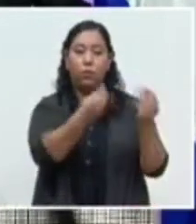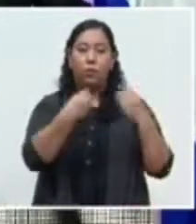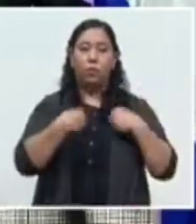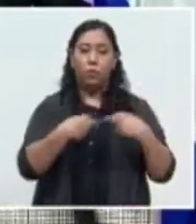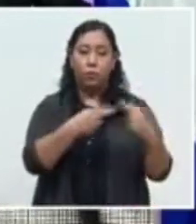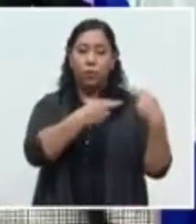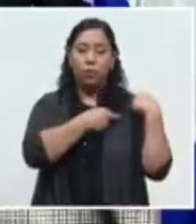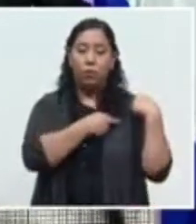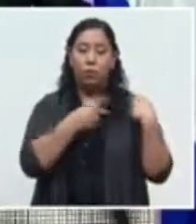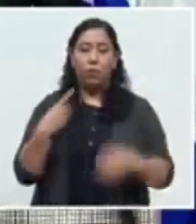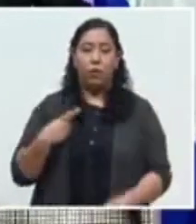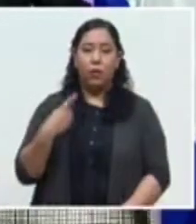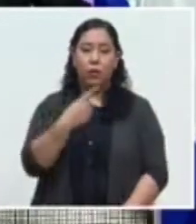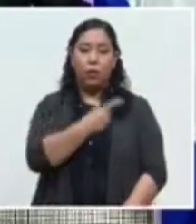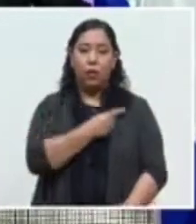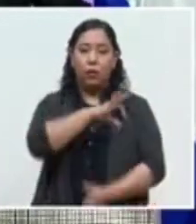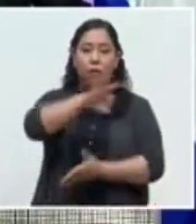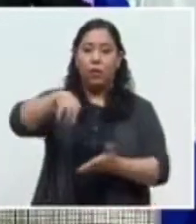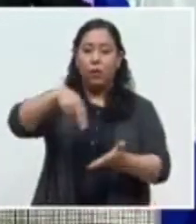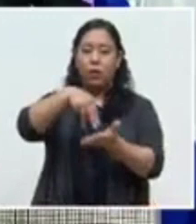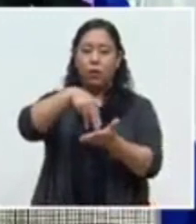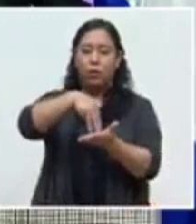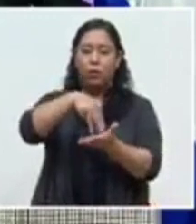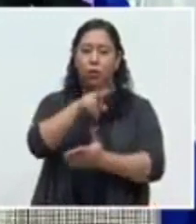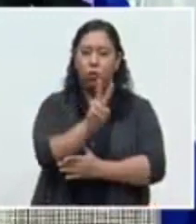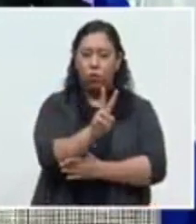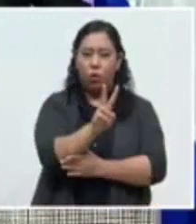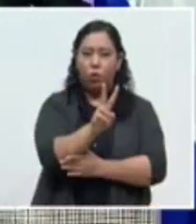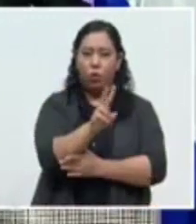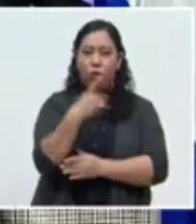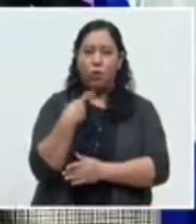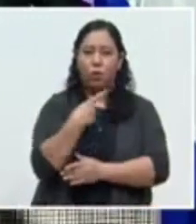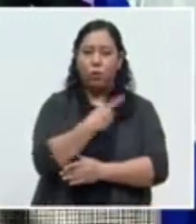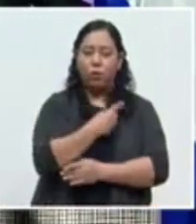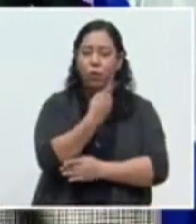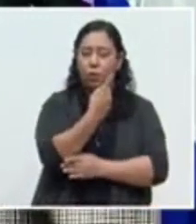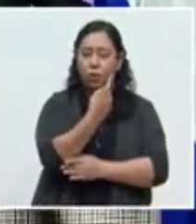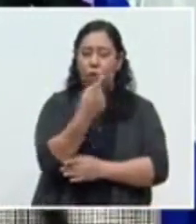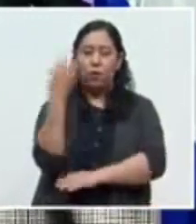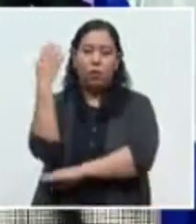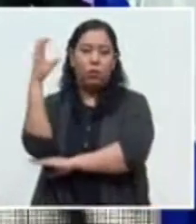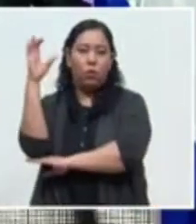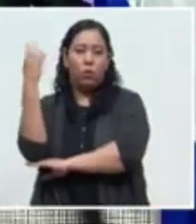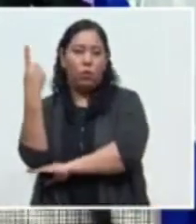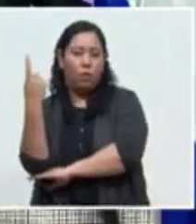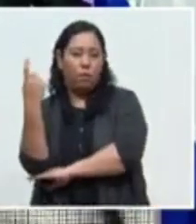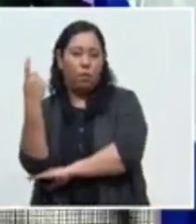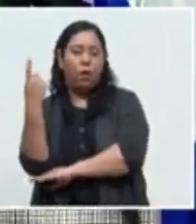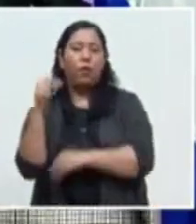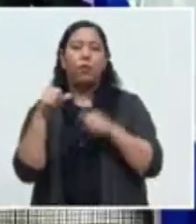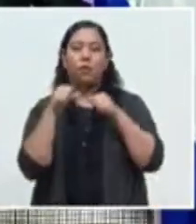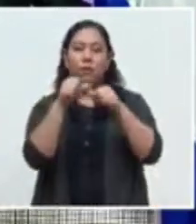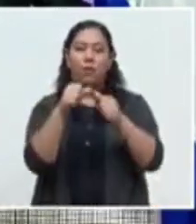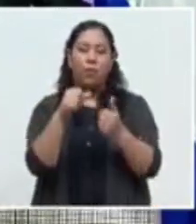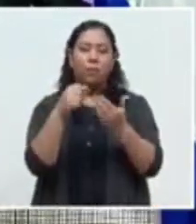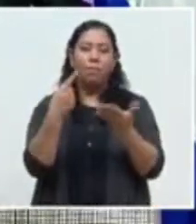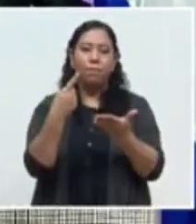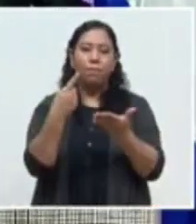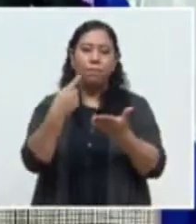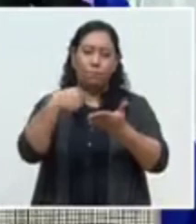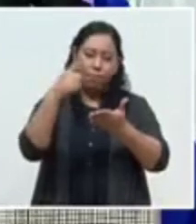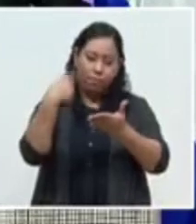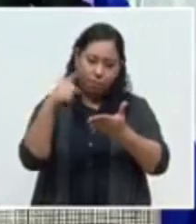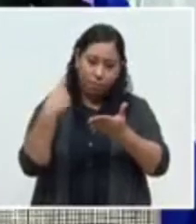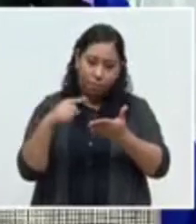en los departamentos de Francisco Morazán y Colón, en el marco de esta sesión de pleno, continúa ejecutando las resoluciones